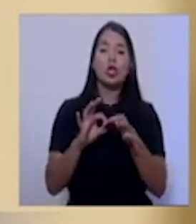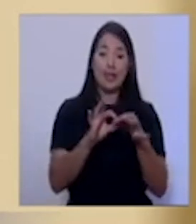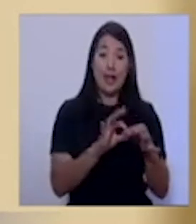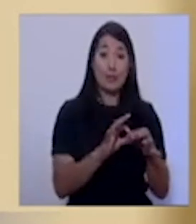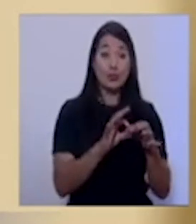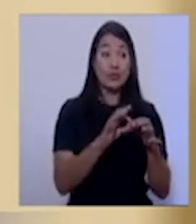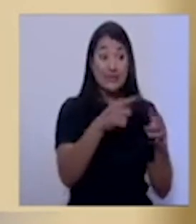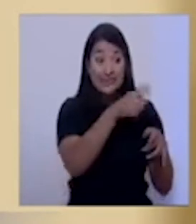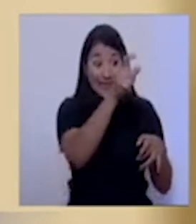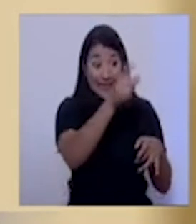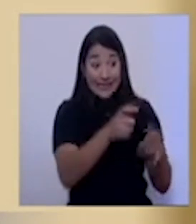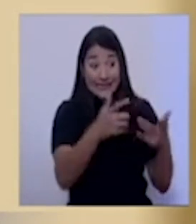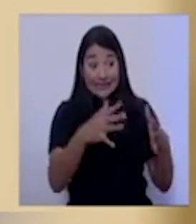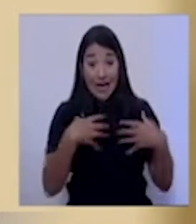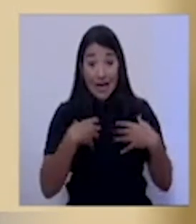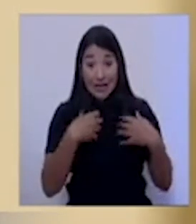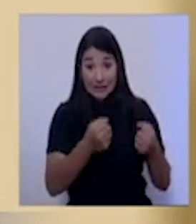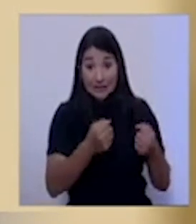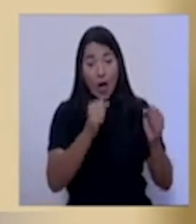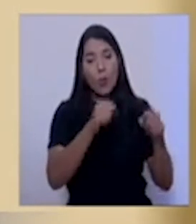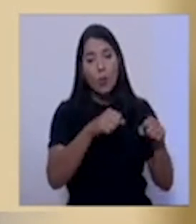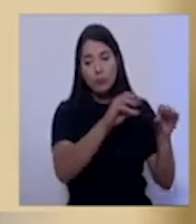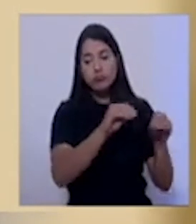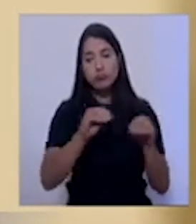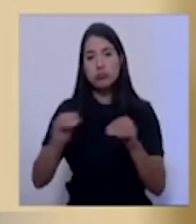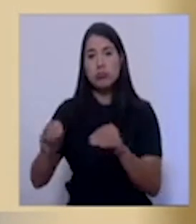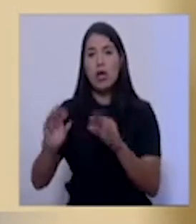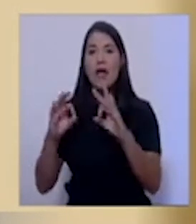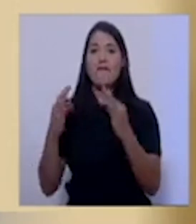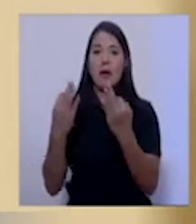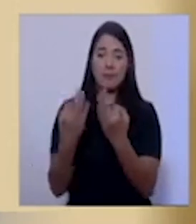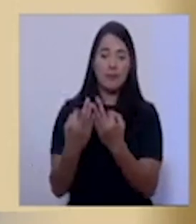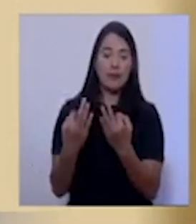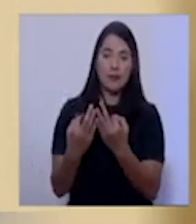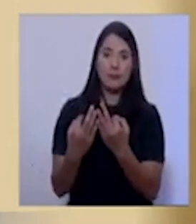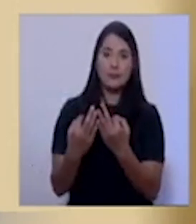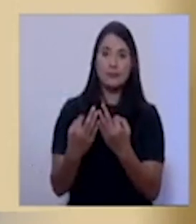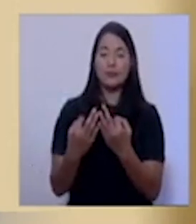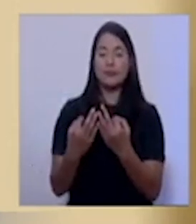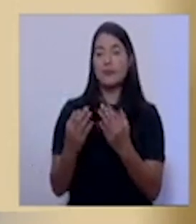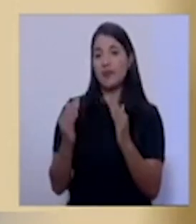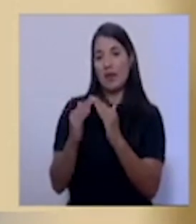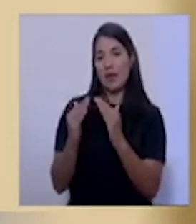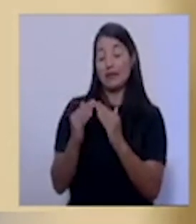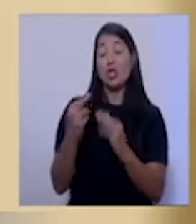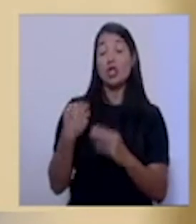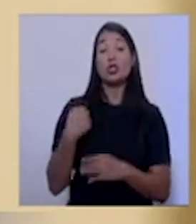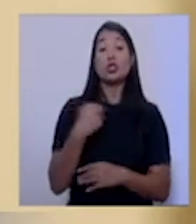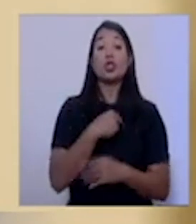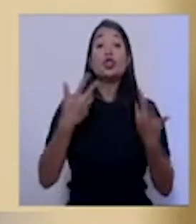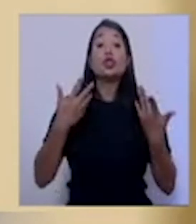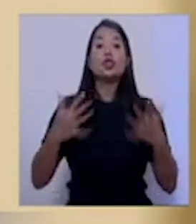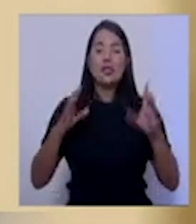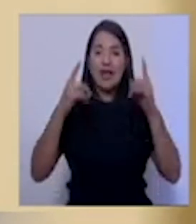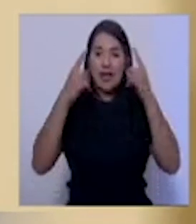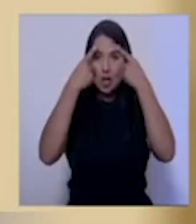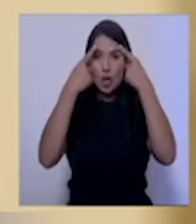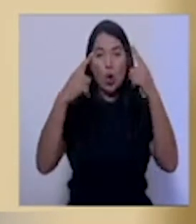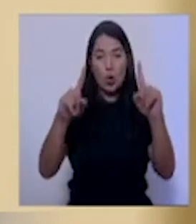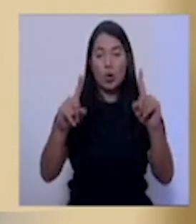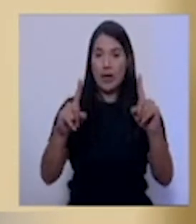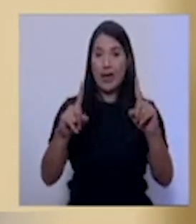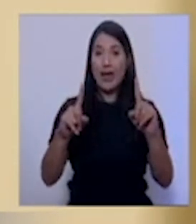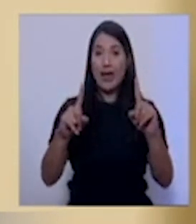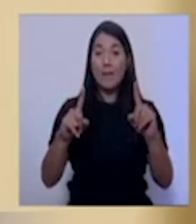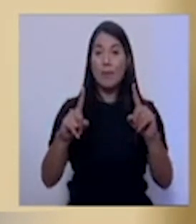reintegrarse a su familia o pueda eventualmente reintegrarse a la sociedad. Como le decía, hemos logrado recuperar bajo esta